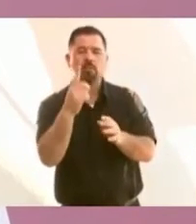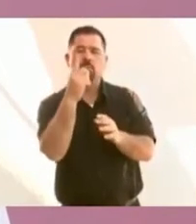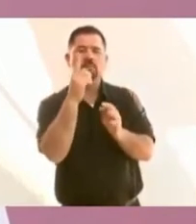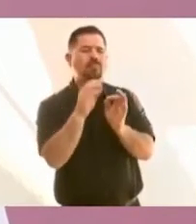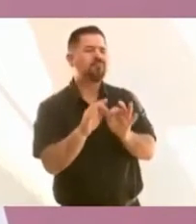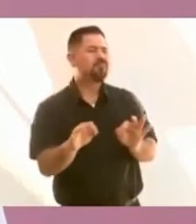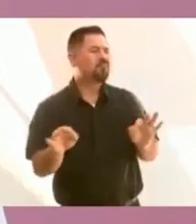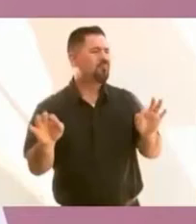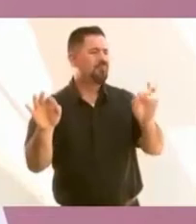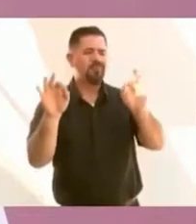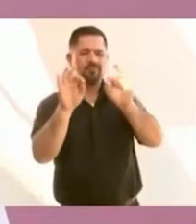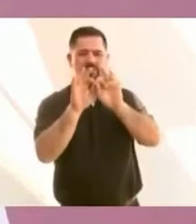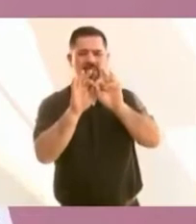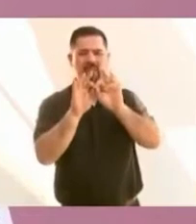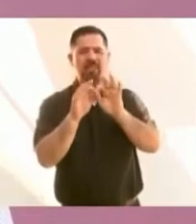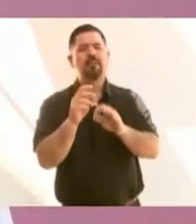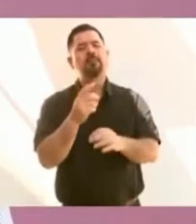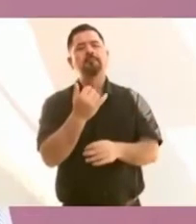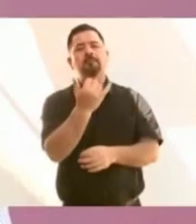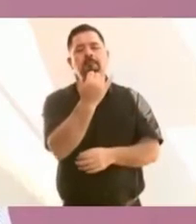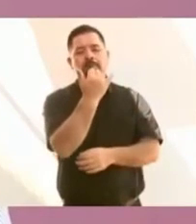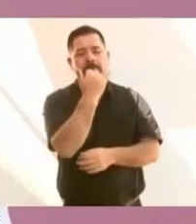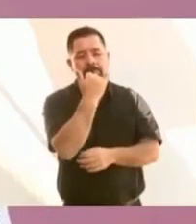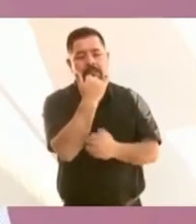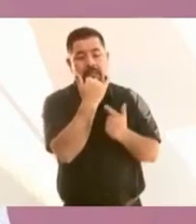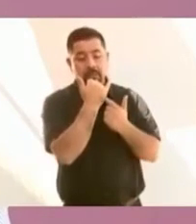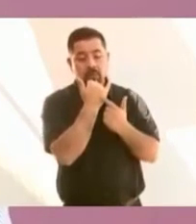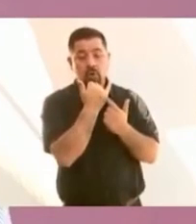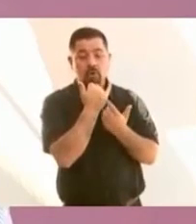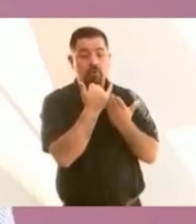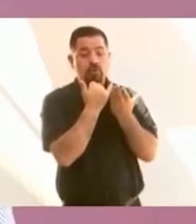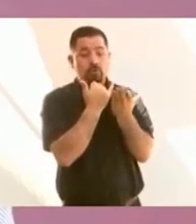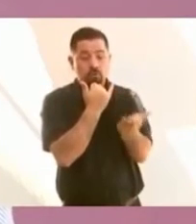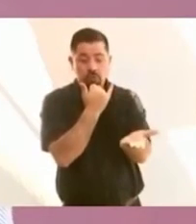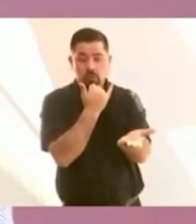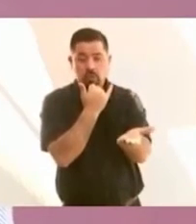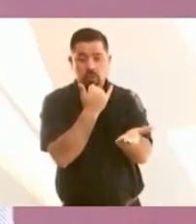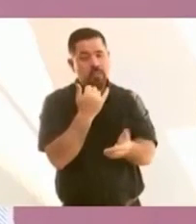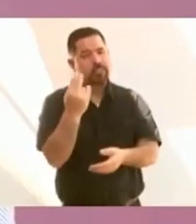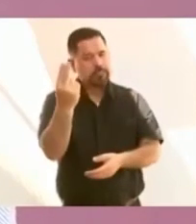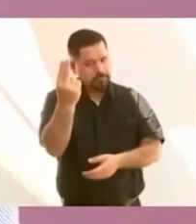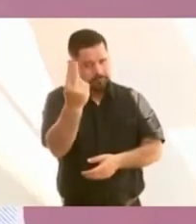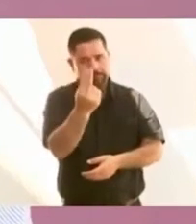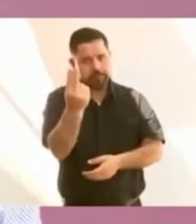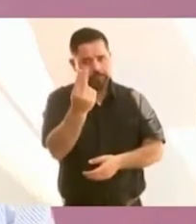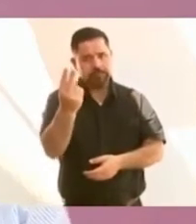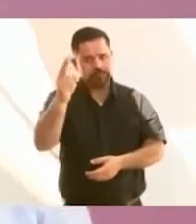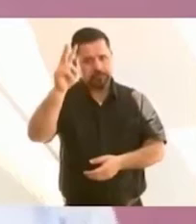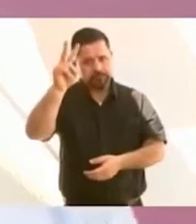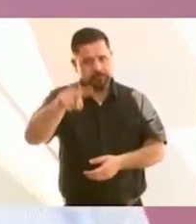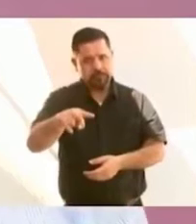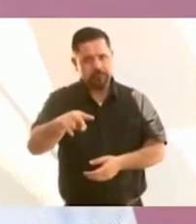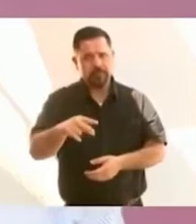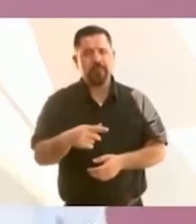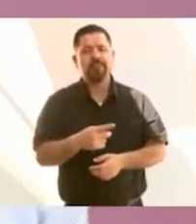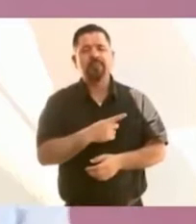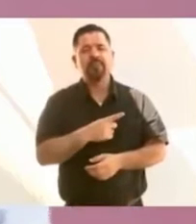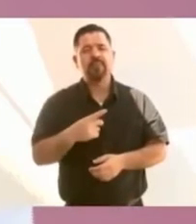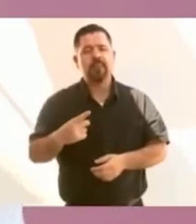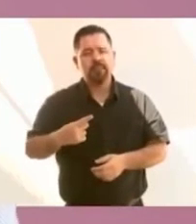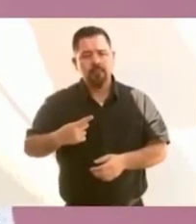pedir perdón. Es necesario un acto de